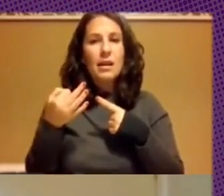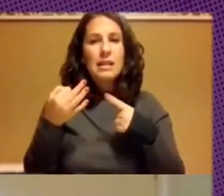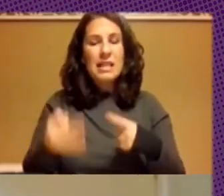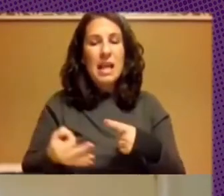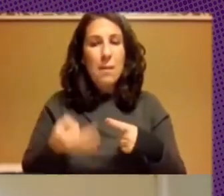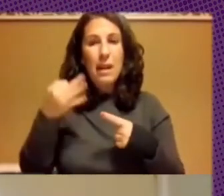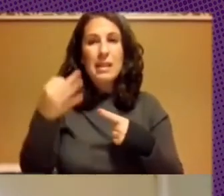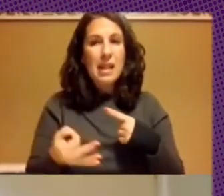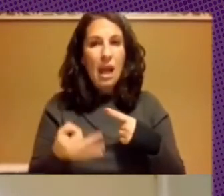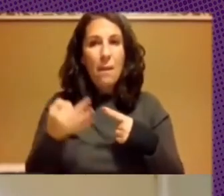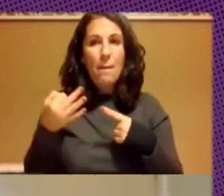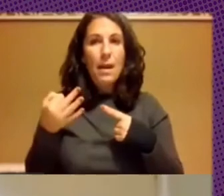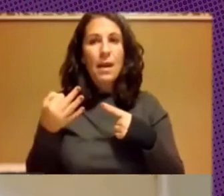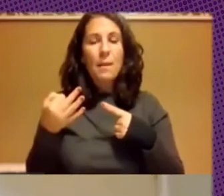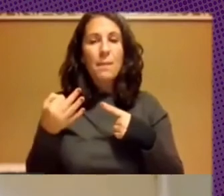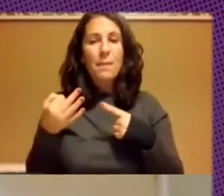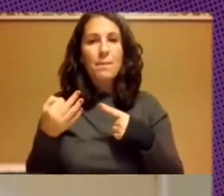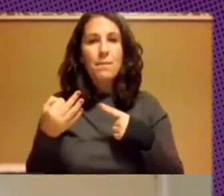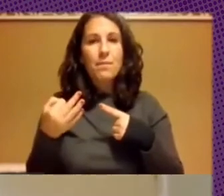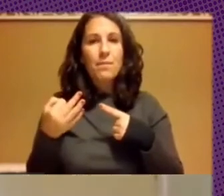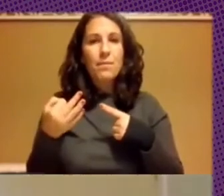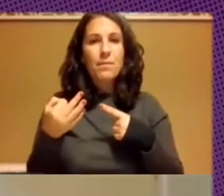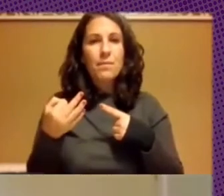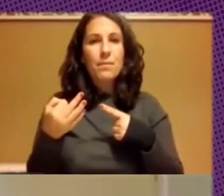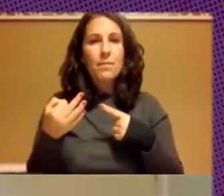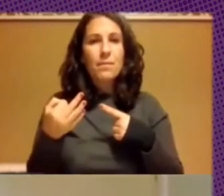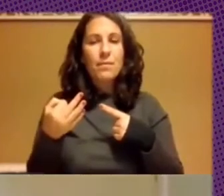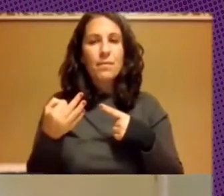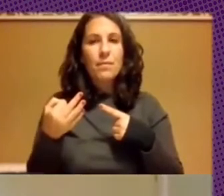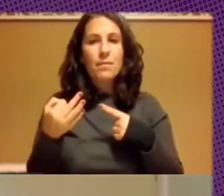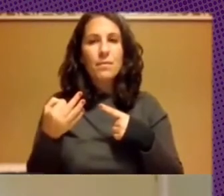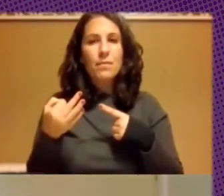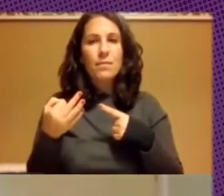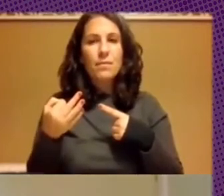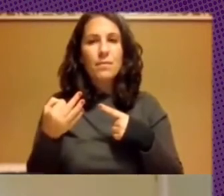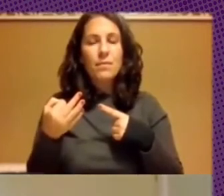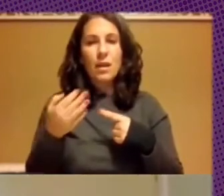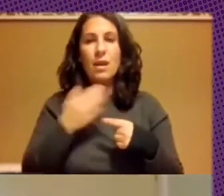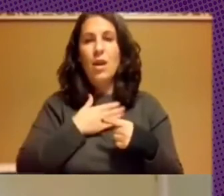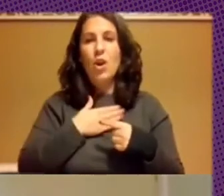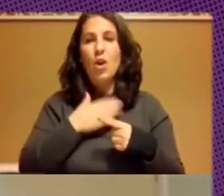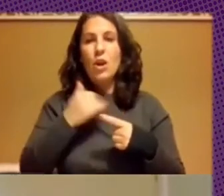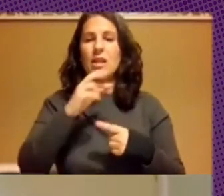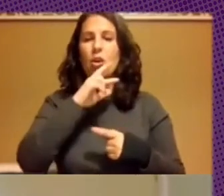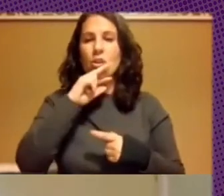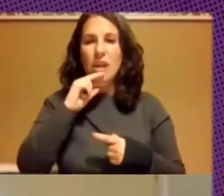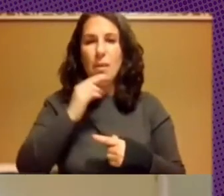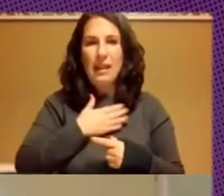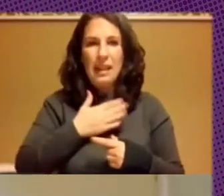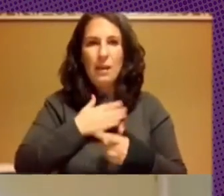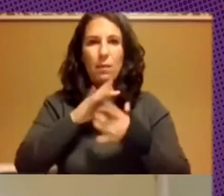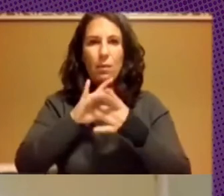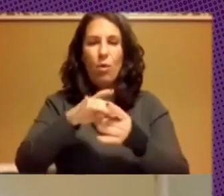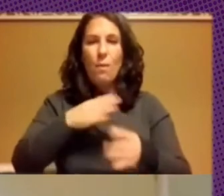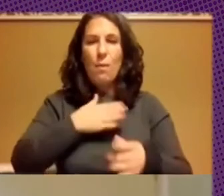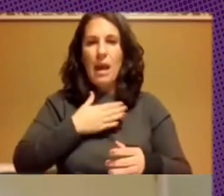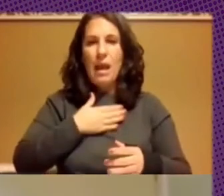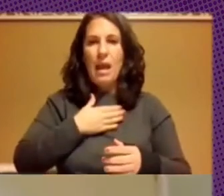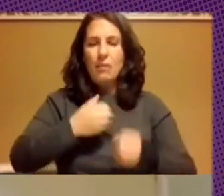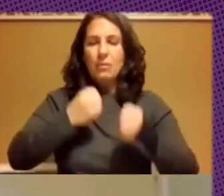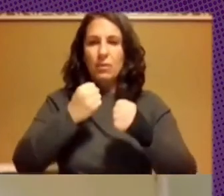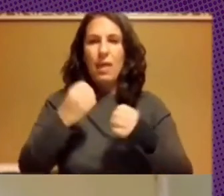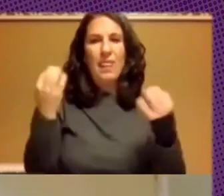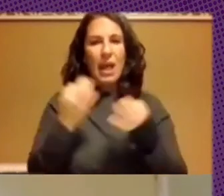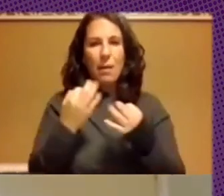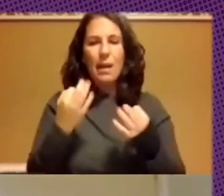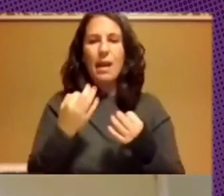es lo que no quiere hacer cambios lo que es conservativo para lo que sea entonces